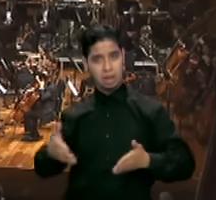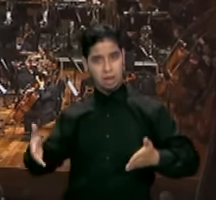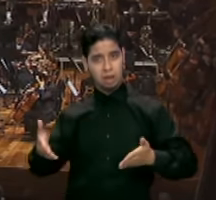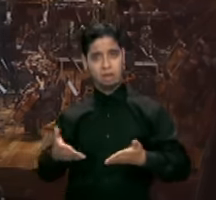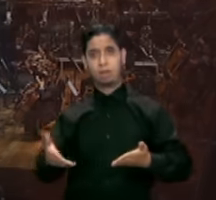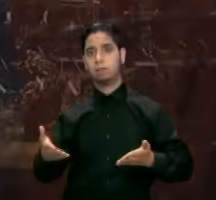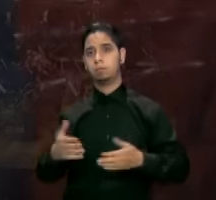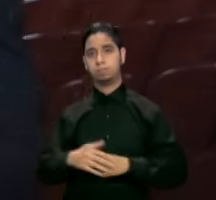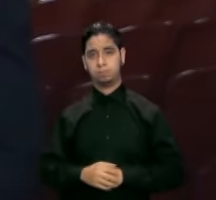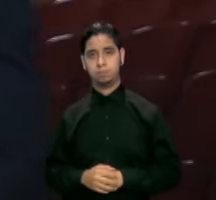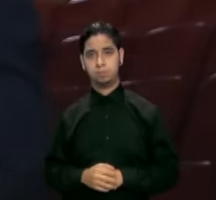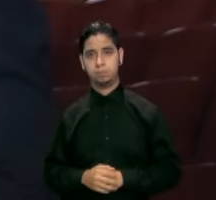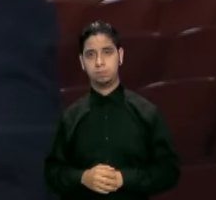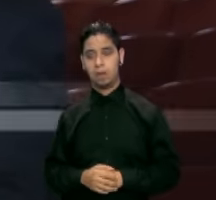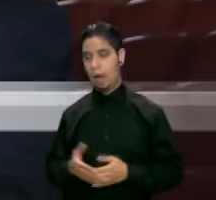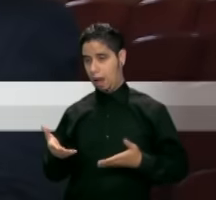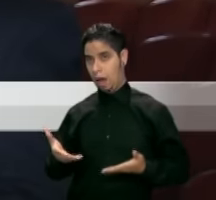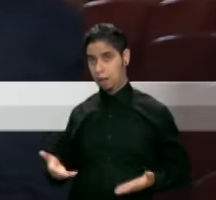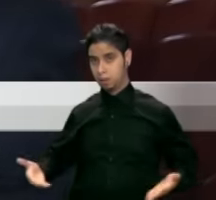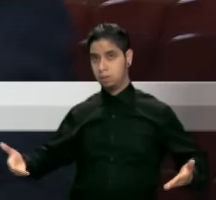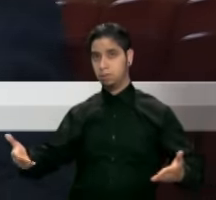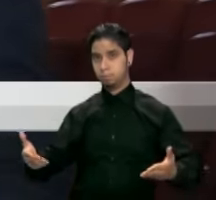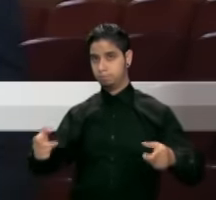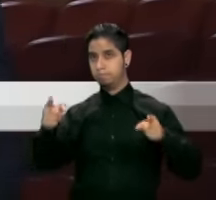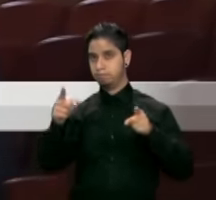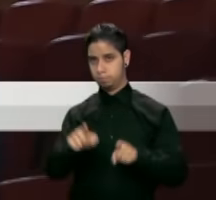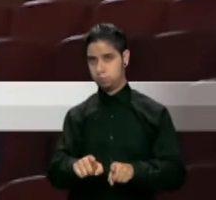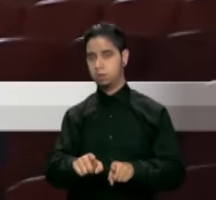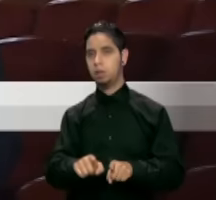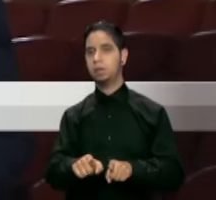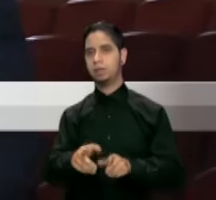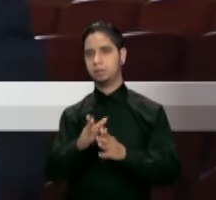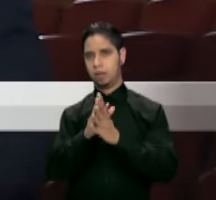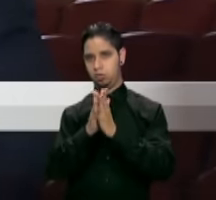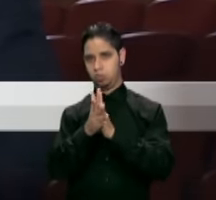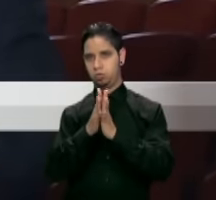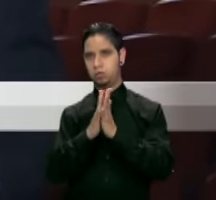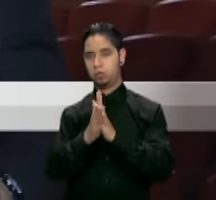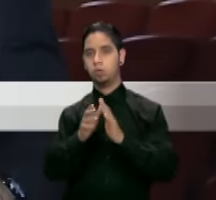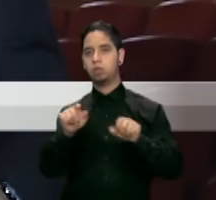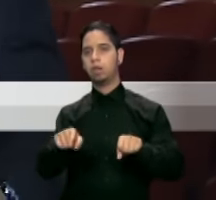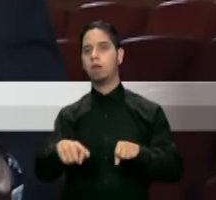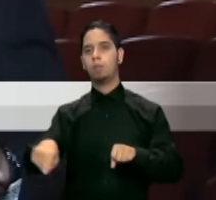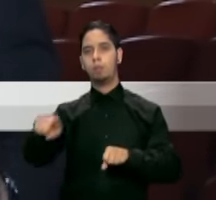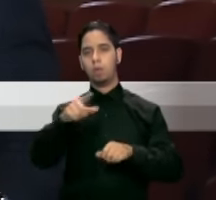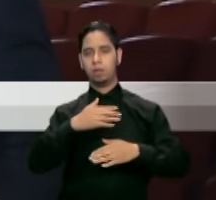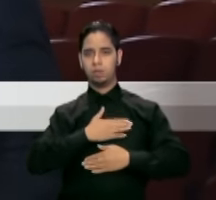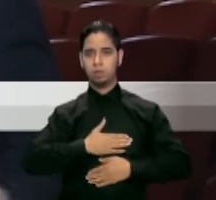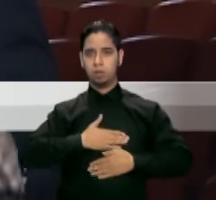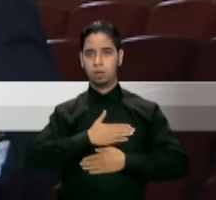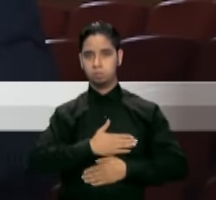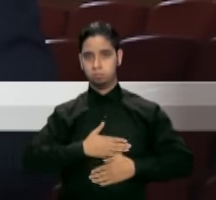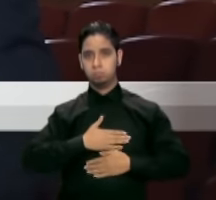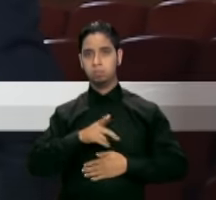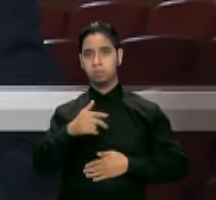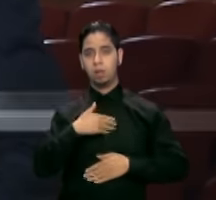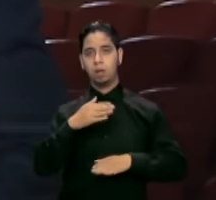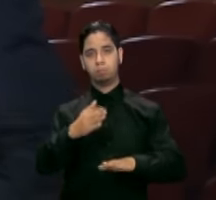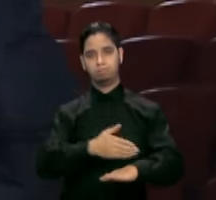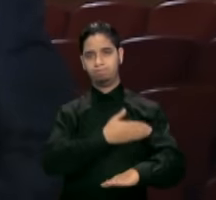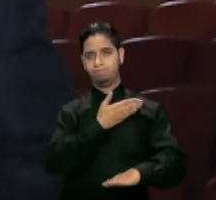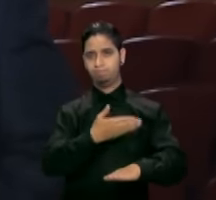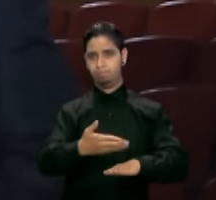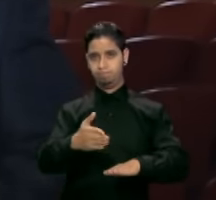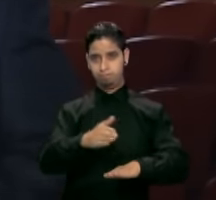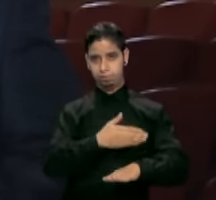precisamente desde esta sala sinfónica al Centro de Villas Artes de Santurce, donde usted podrá disfrutar de todos los conciertos en Sábado Sinfónico mediante Puerto Rico TV